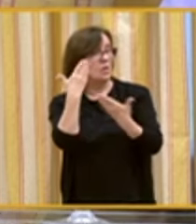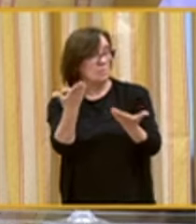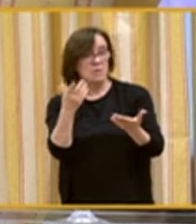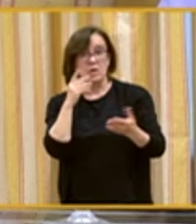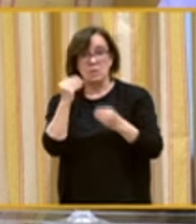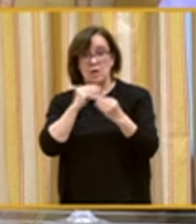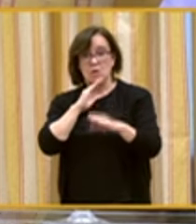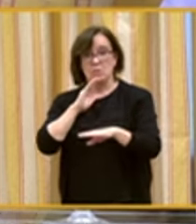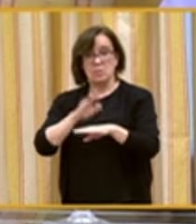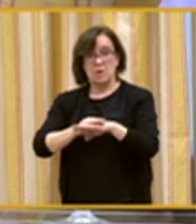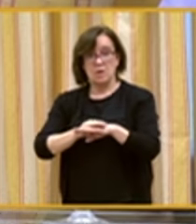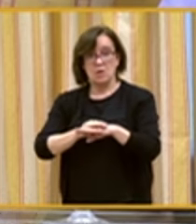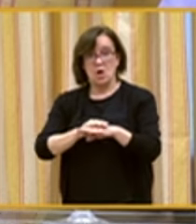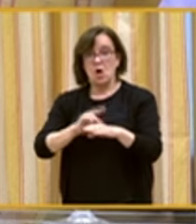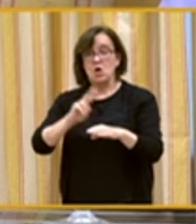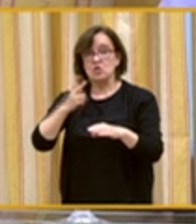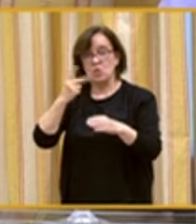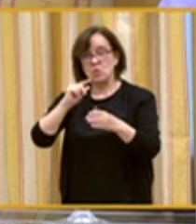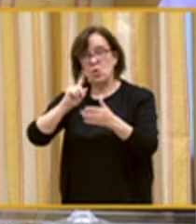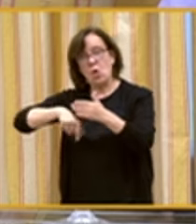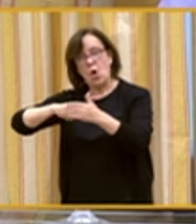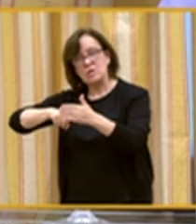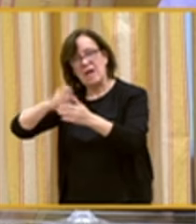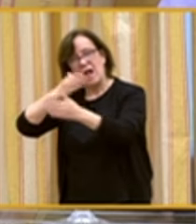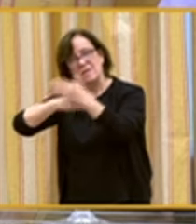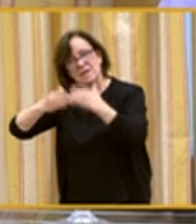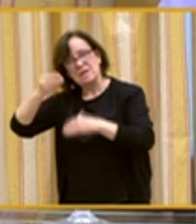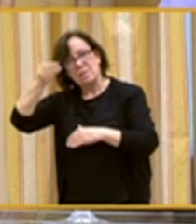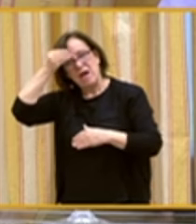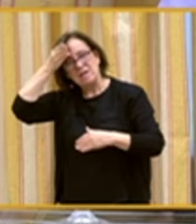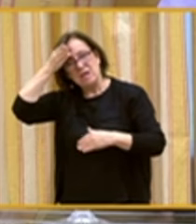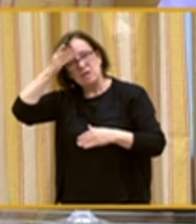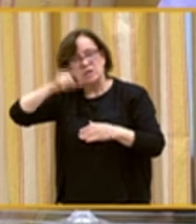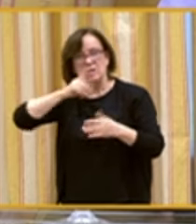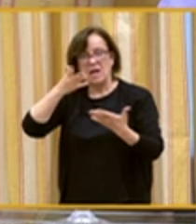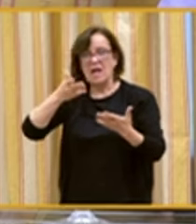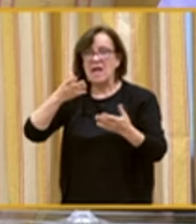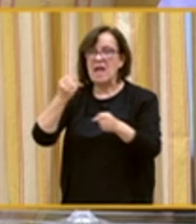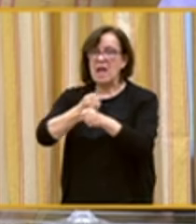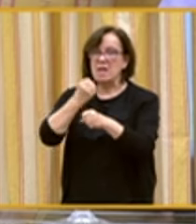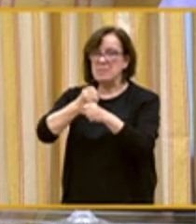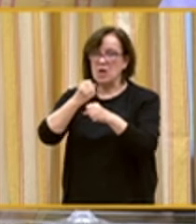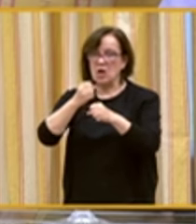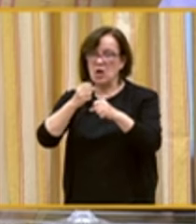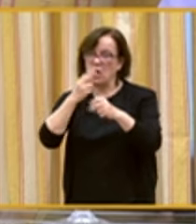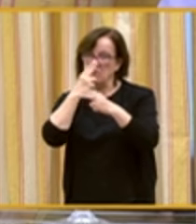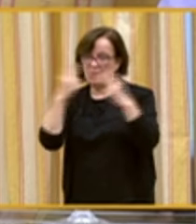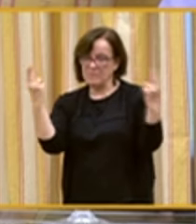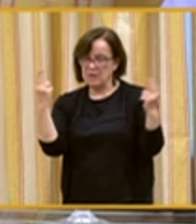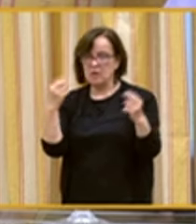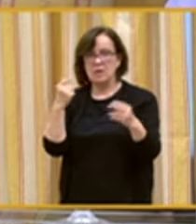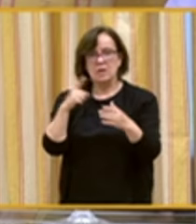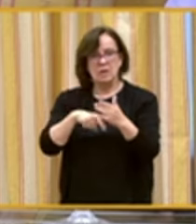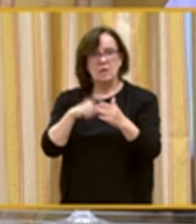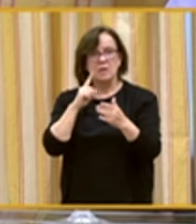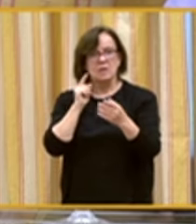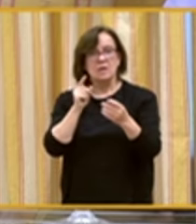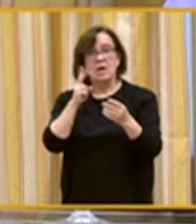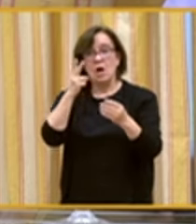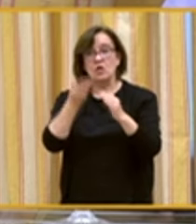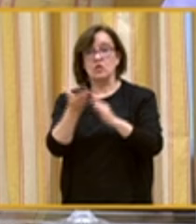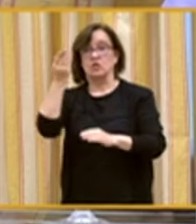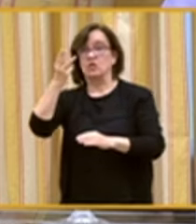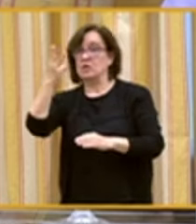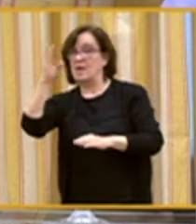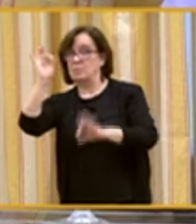cuando se cumple la subcuota de discapacidad intelectual en el empleo público, que nos gustaría que se elevara del 2%